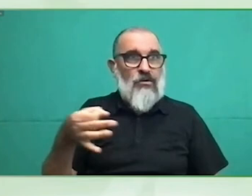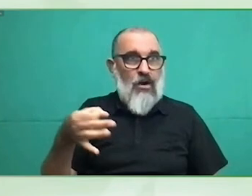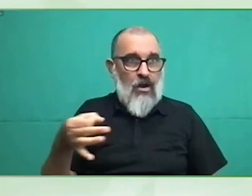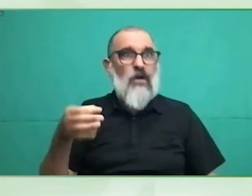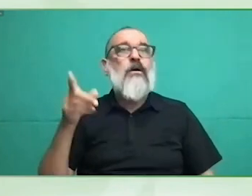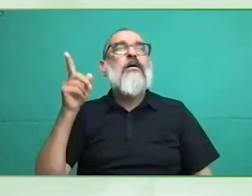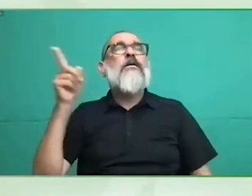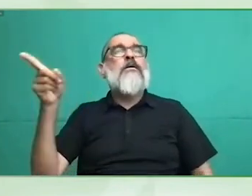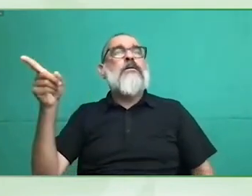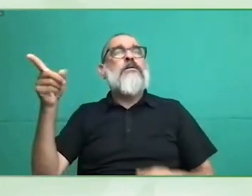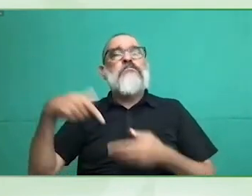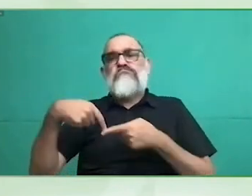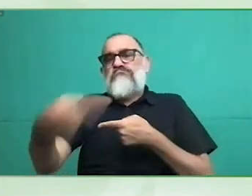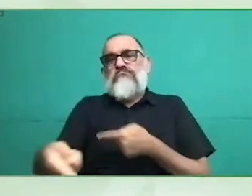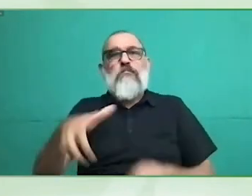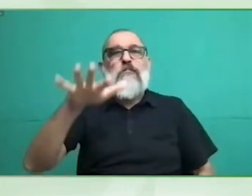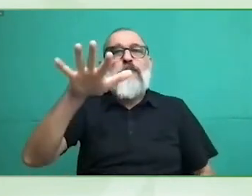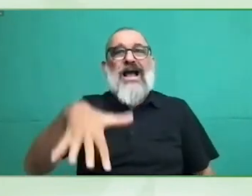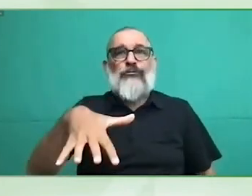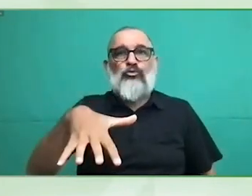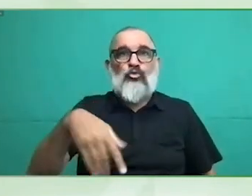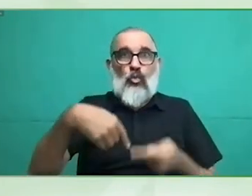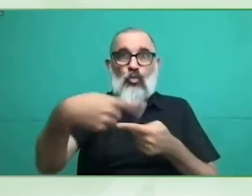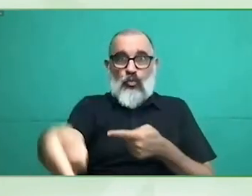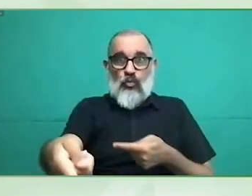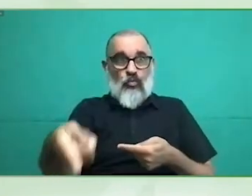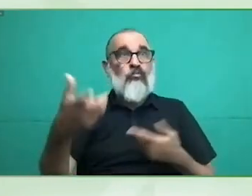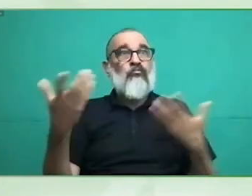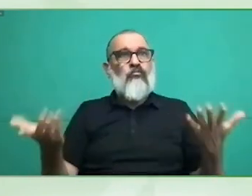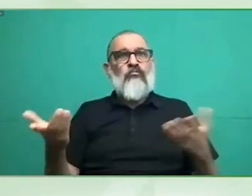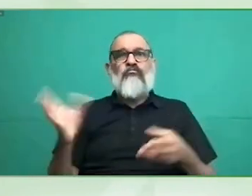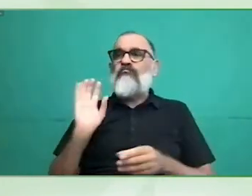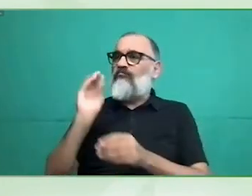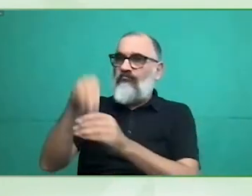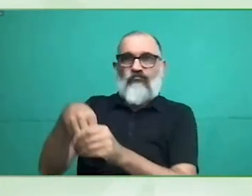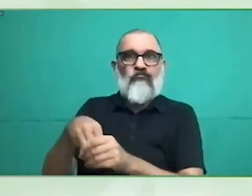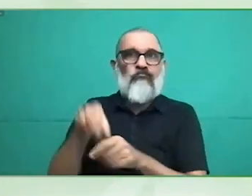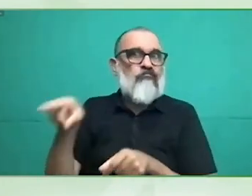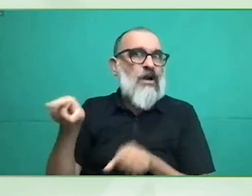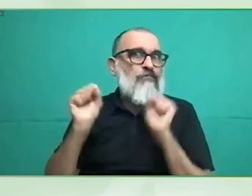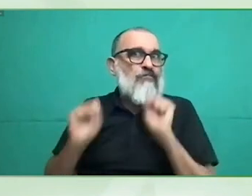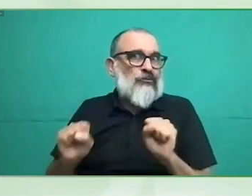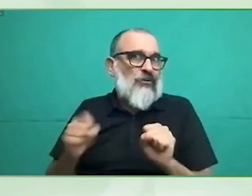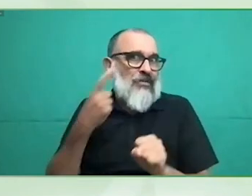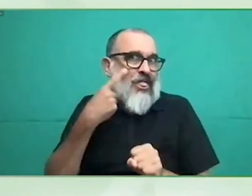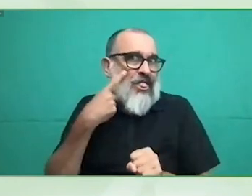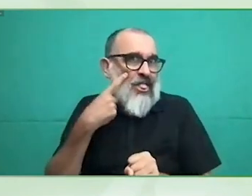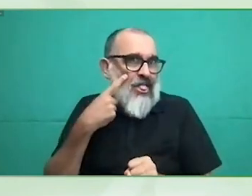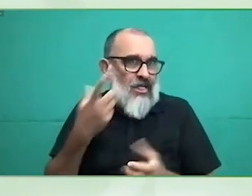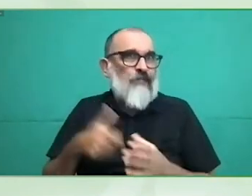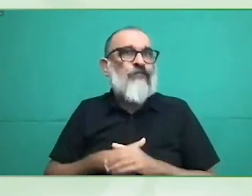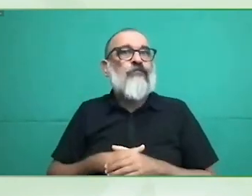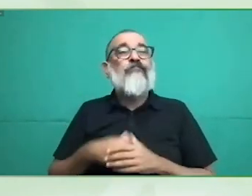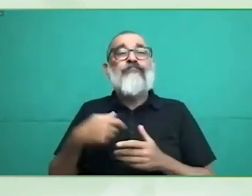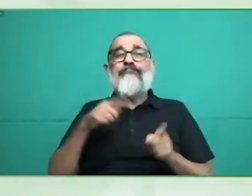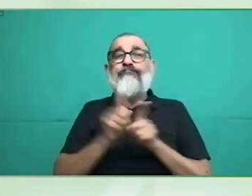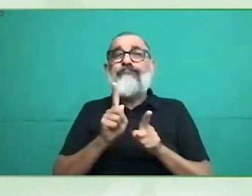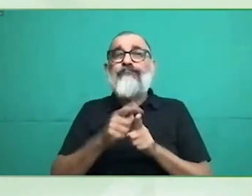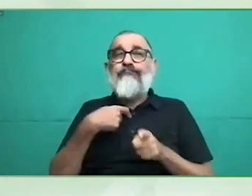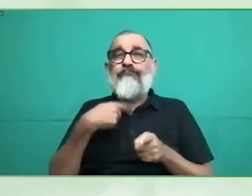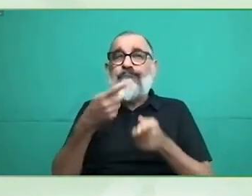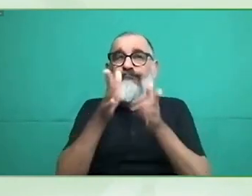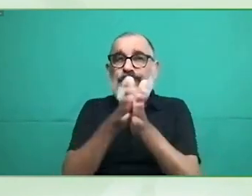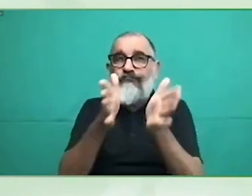somos conscientes de que cualquier modificación legal y cuando se trata de la legislación electoral pues